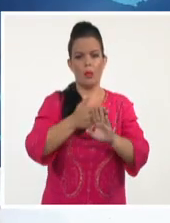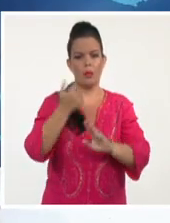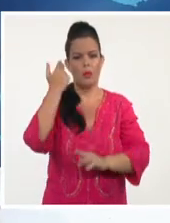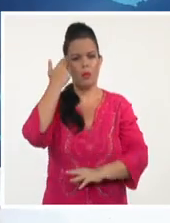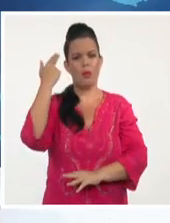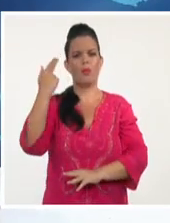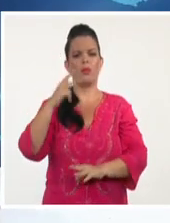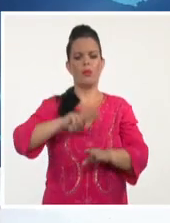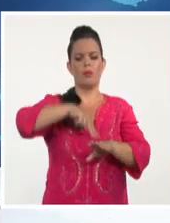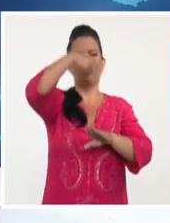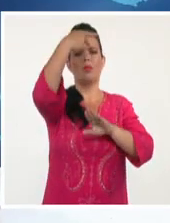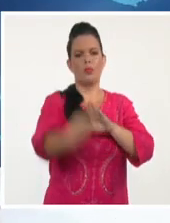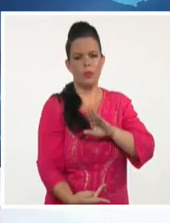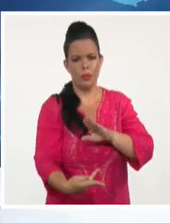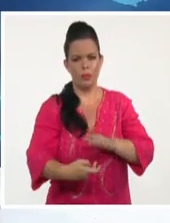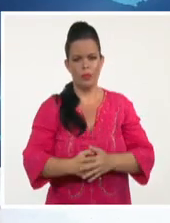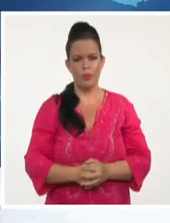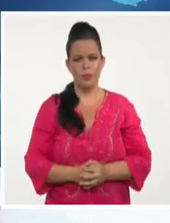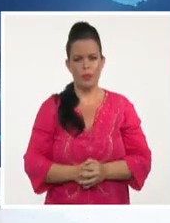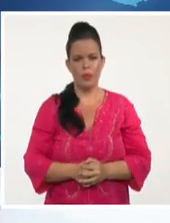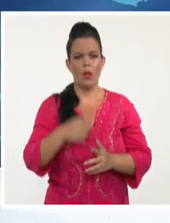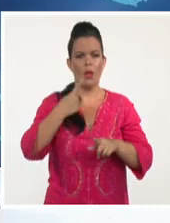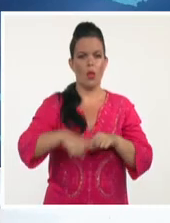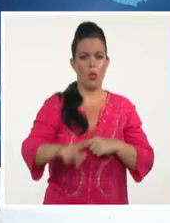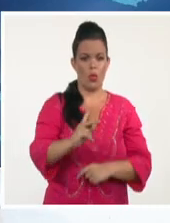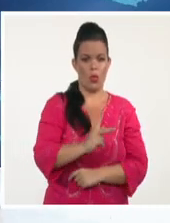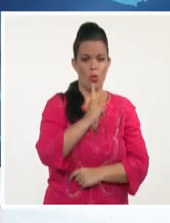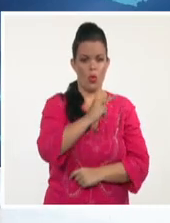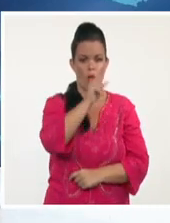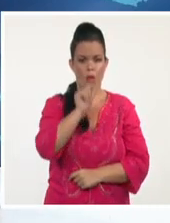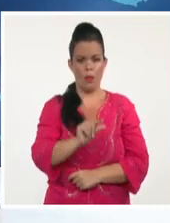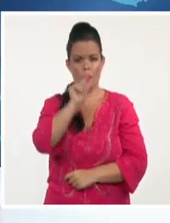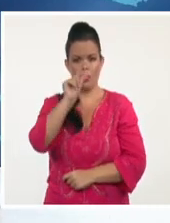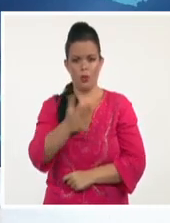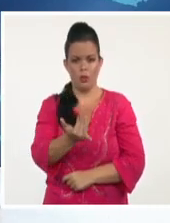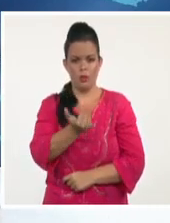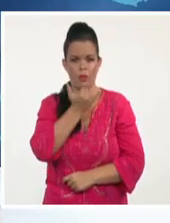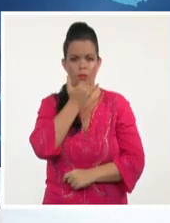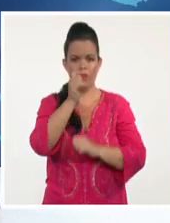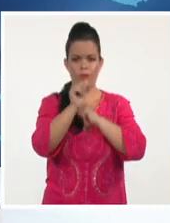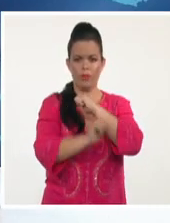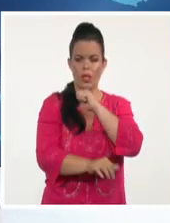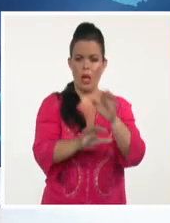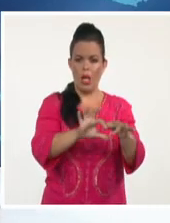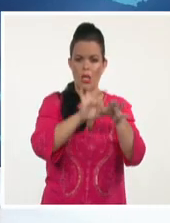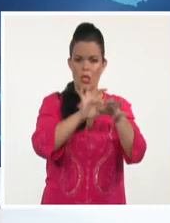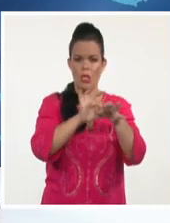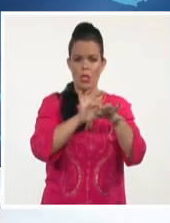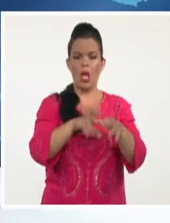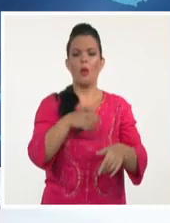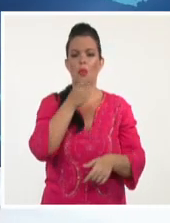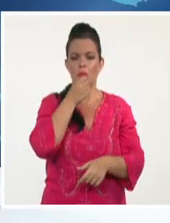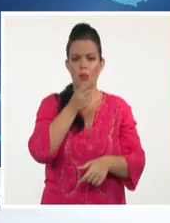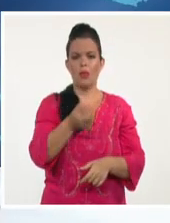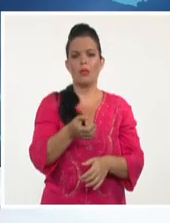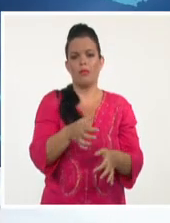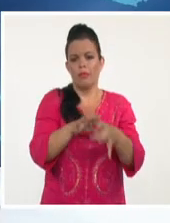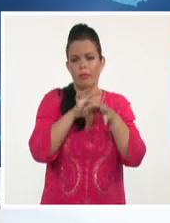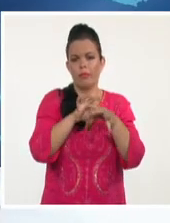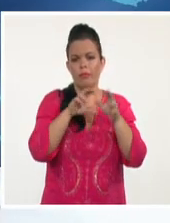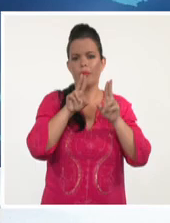la altura. Otras dos personas fueron lesionadas graves, con peligro para la vida y permanecen ingresadas en el Hospital